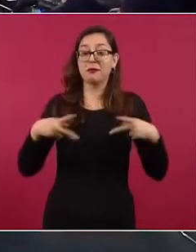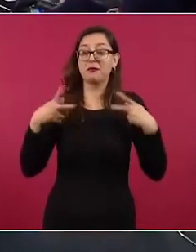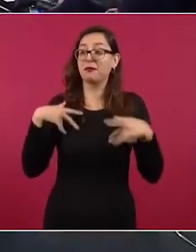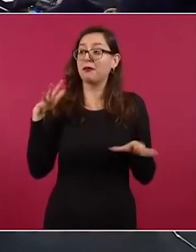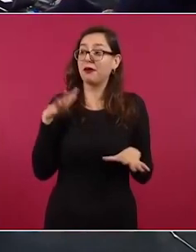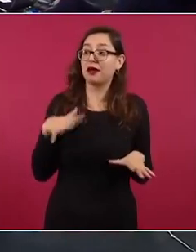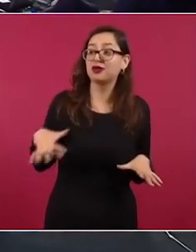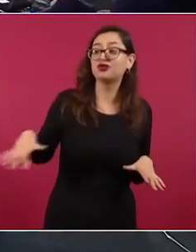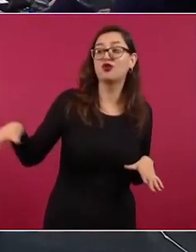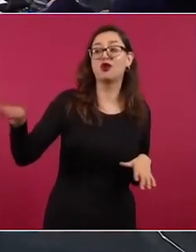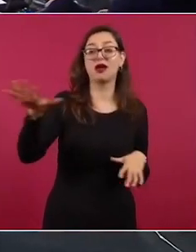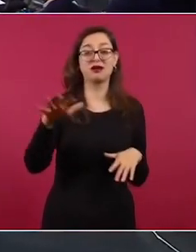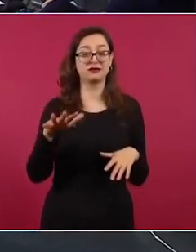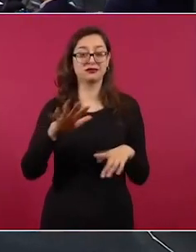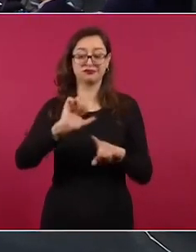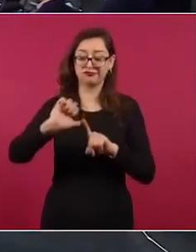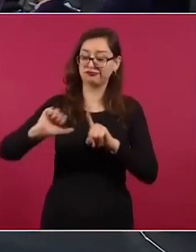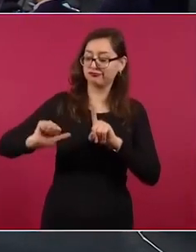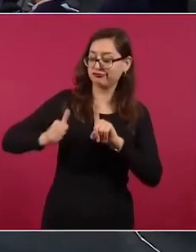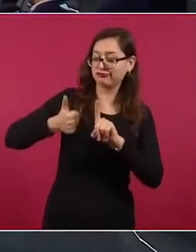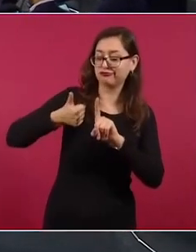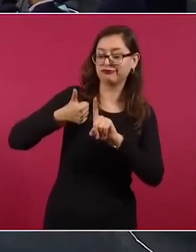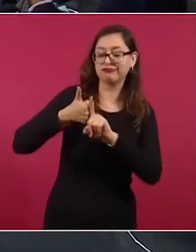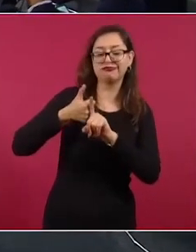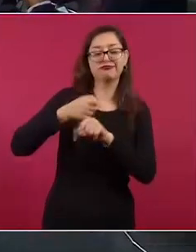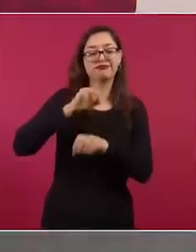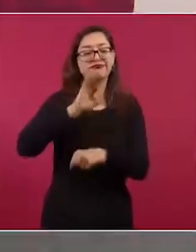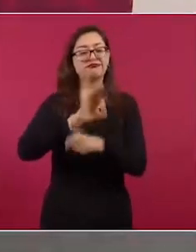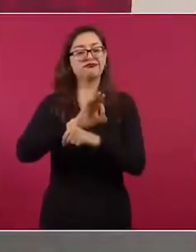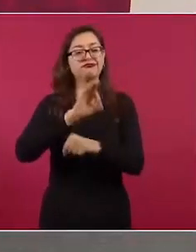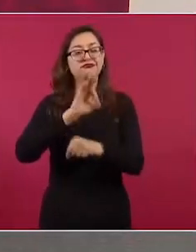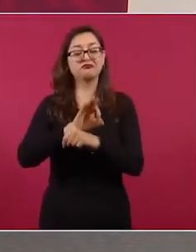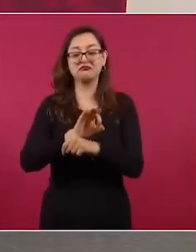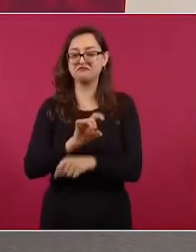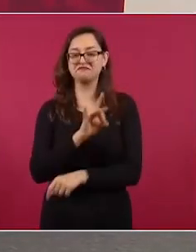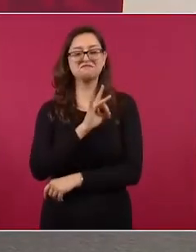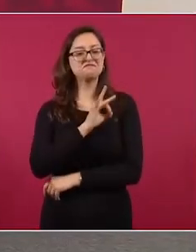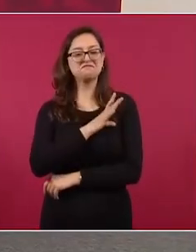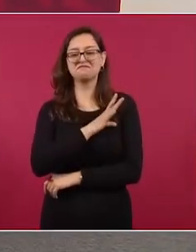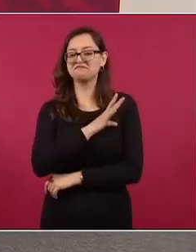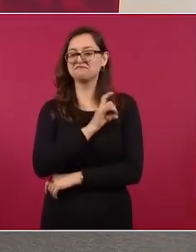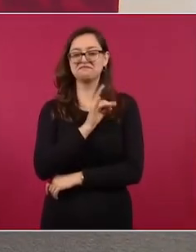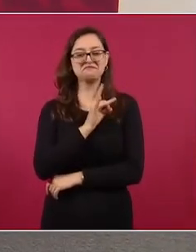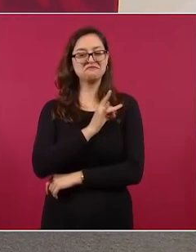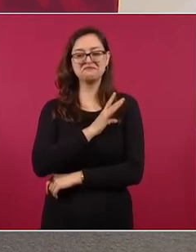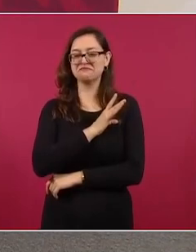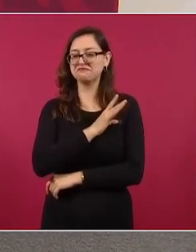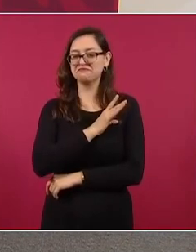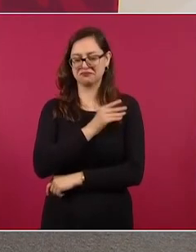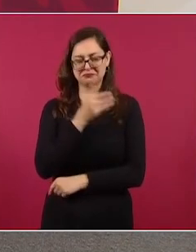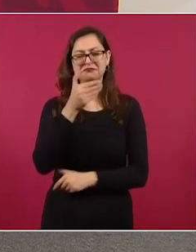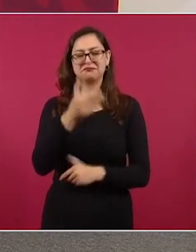Entonces, no hay nada que temer, vamos hacia adelante.